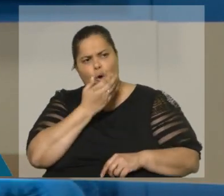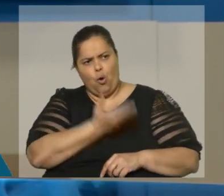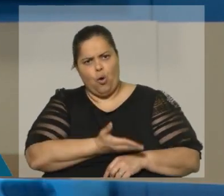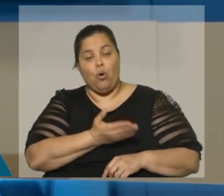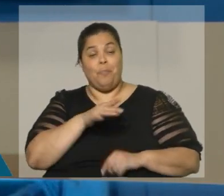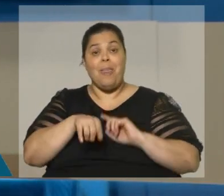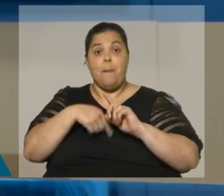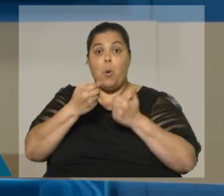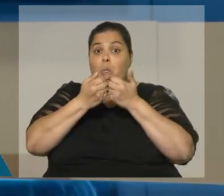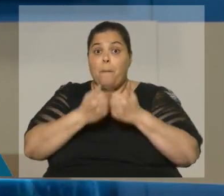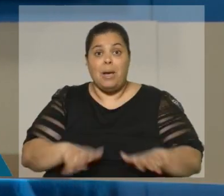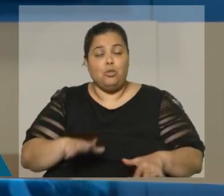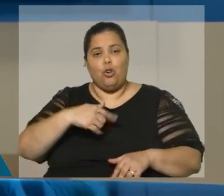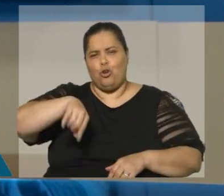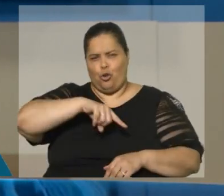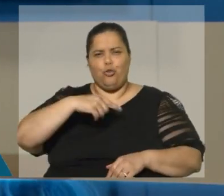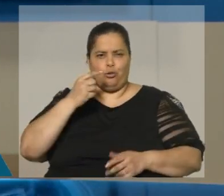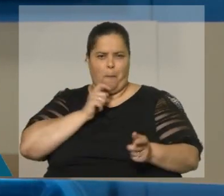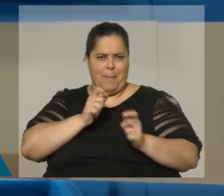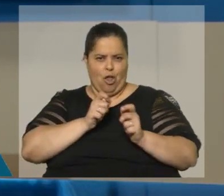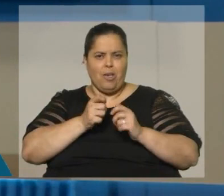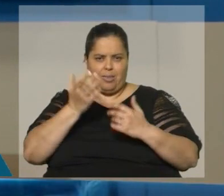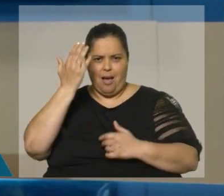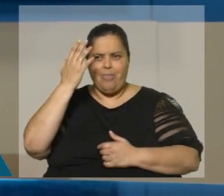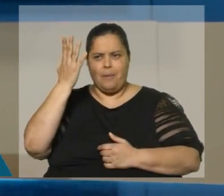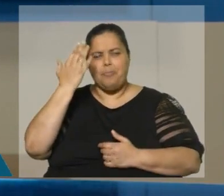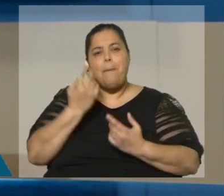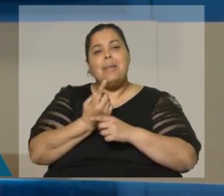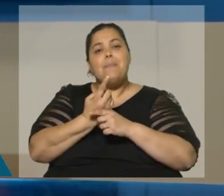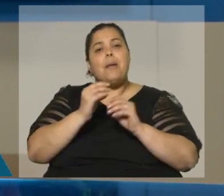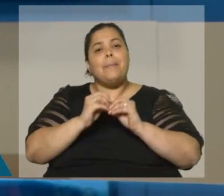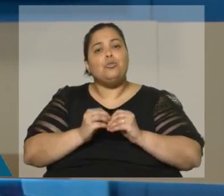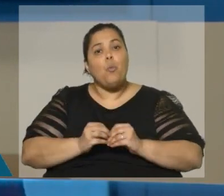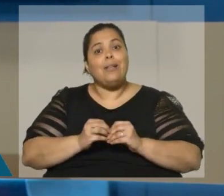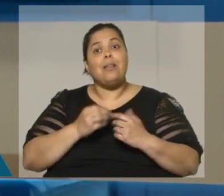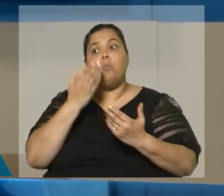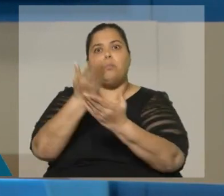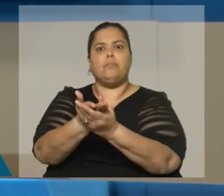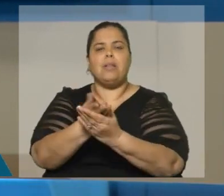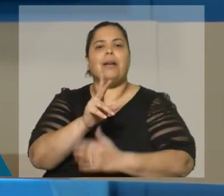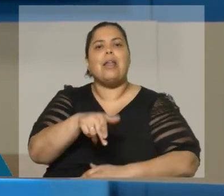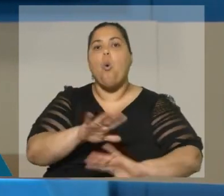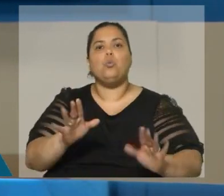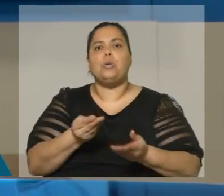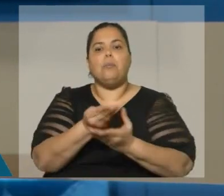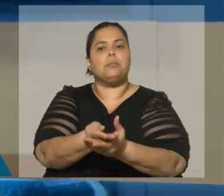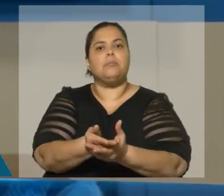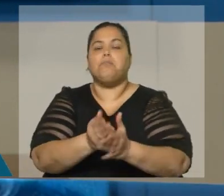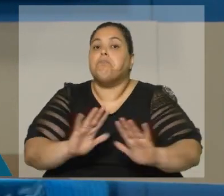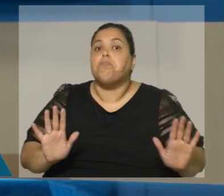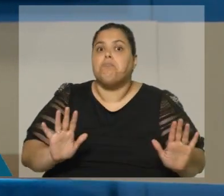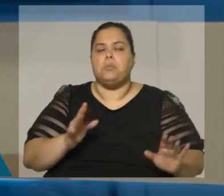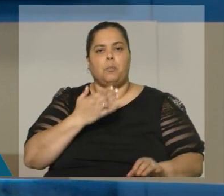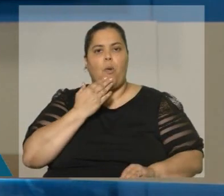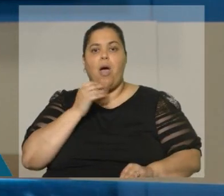lo recordamos los periodistas que lo cubrimos, en el primer presupuesto puso su renuncia arriba de la mesa, porque había cosas que no